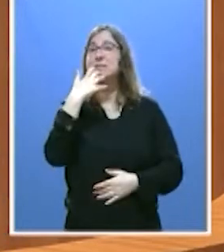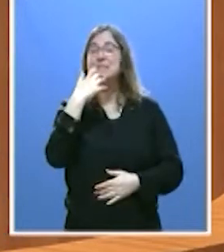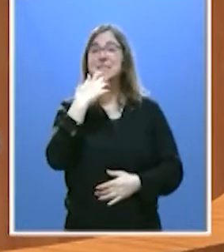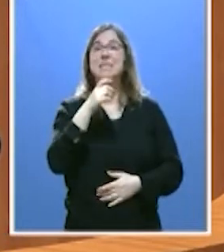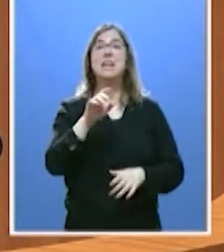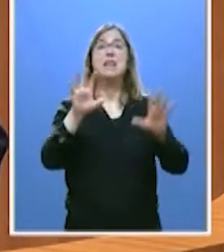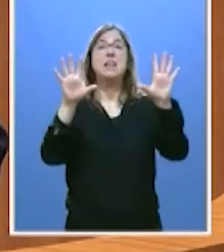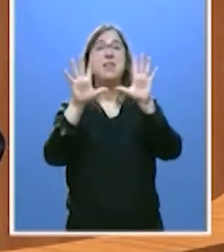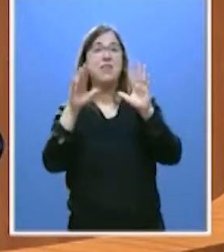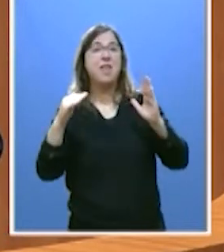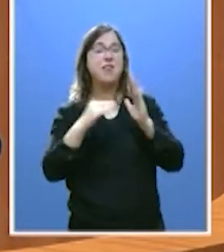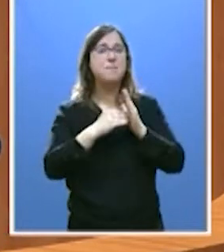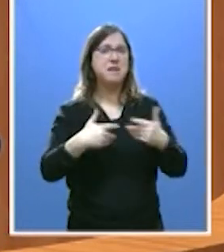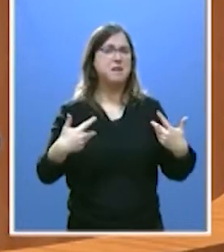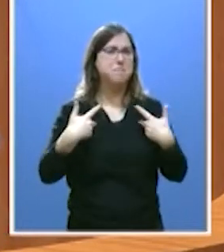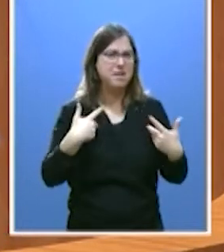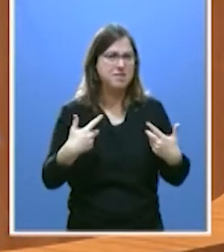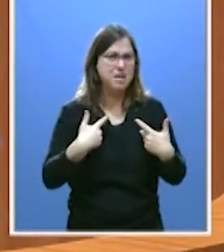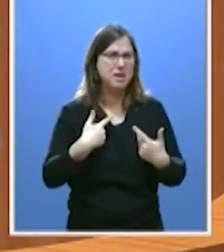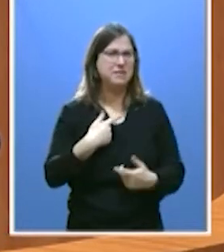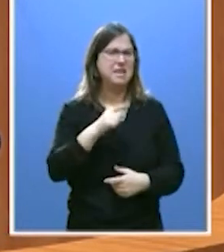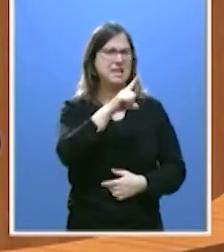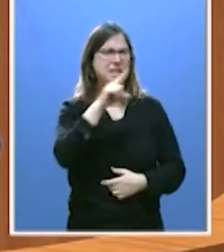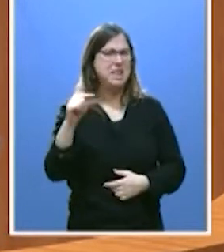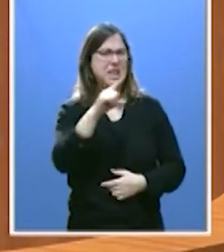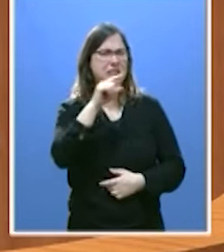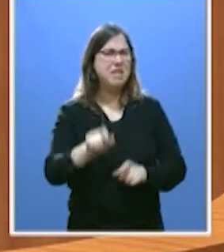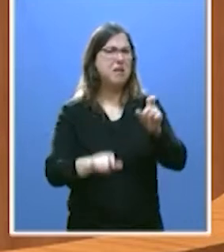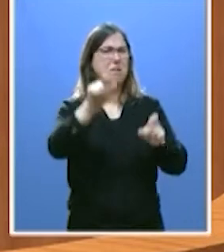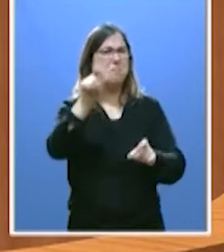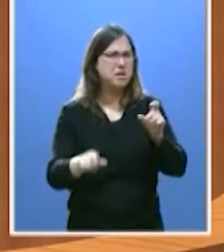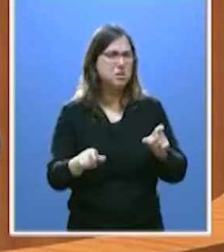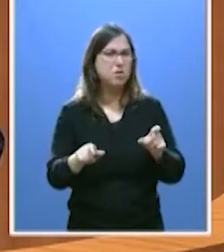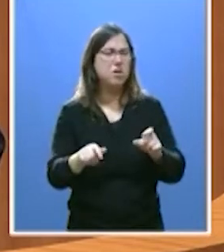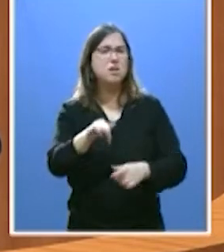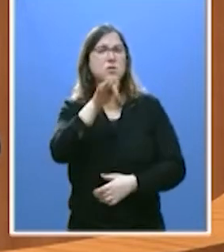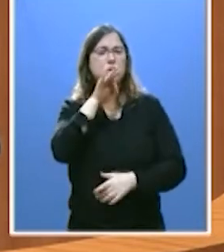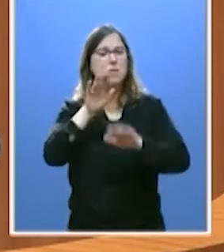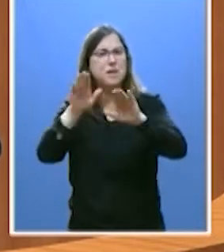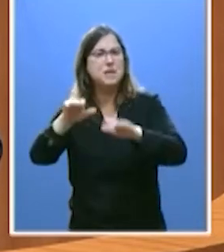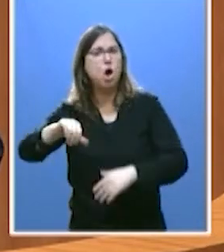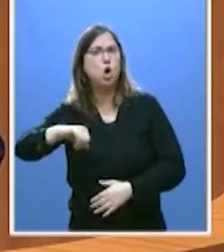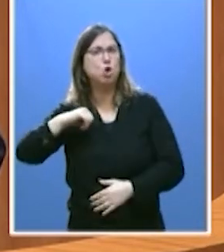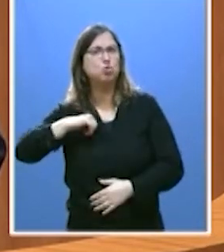los centenares de personas que todavía están en nuestros hospitales,